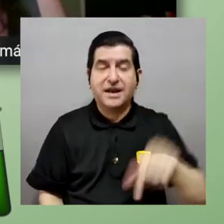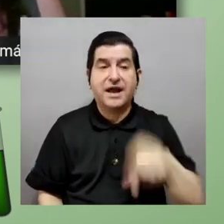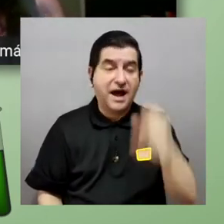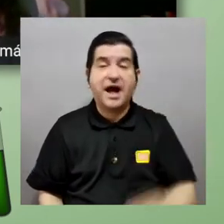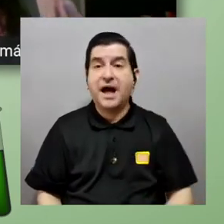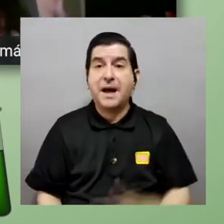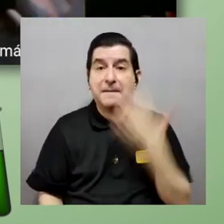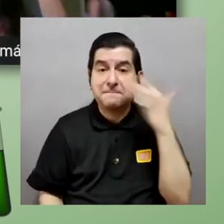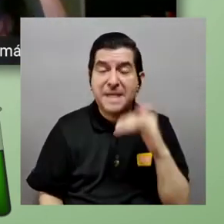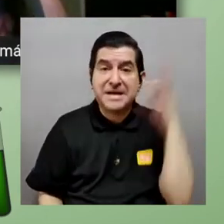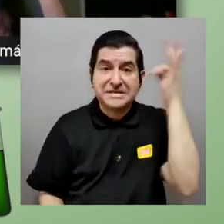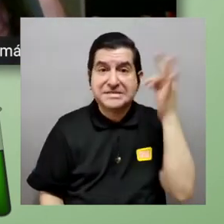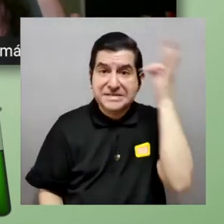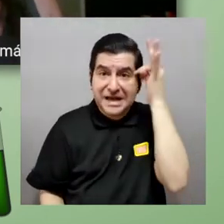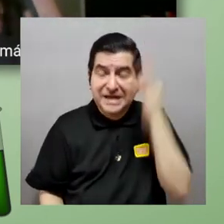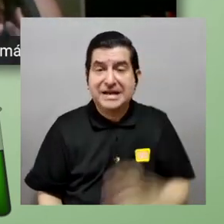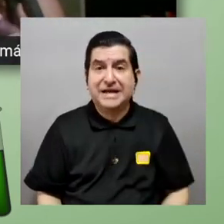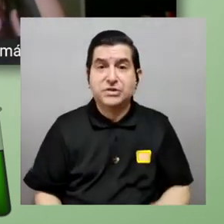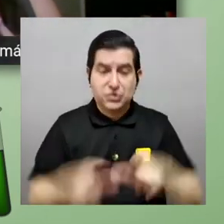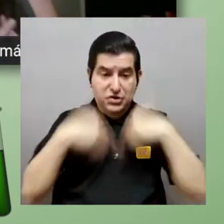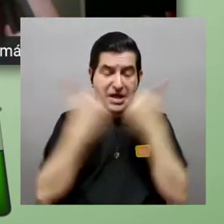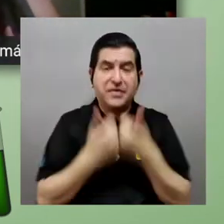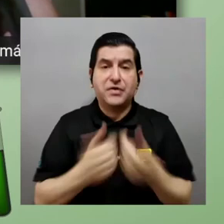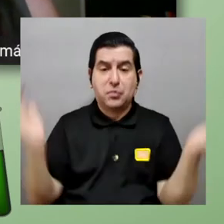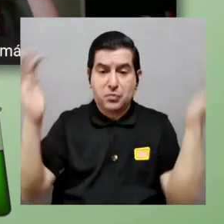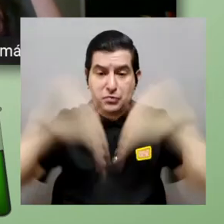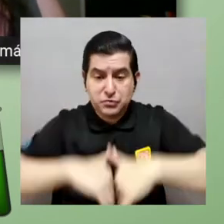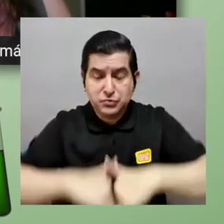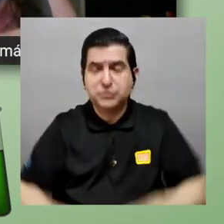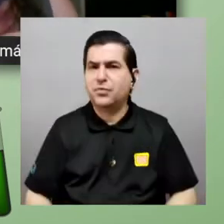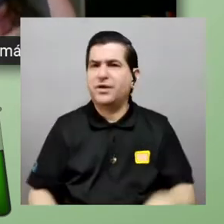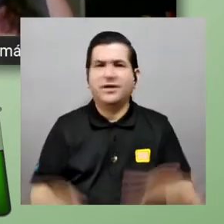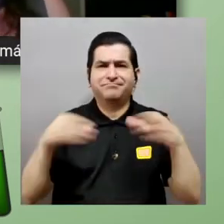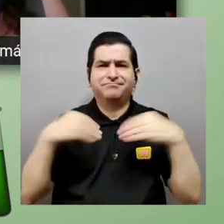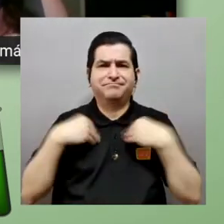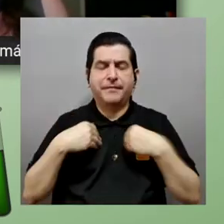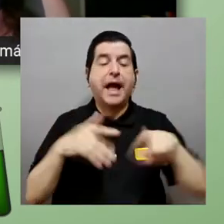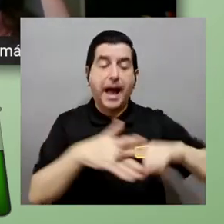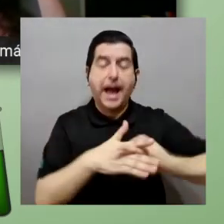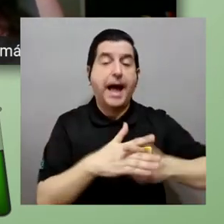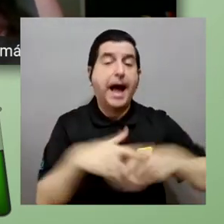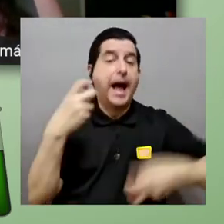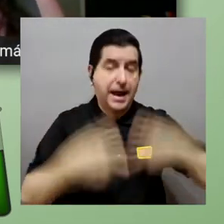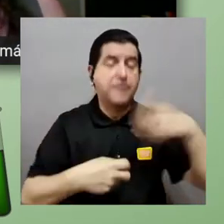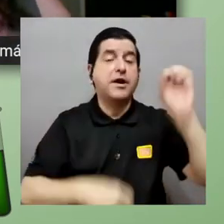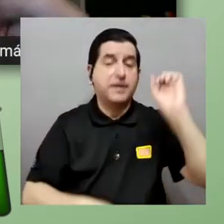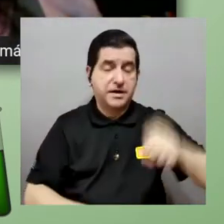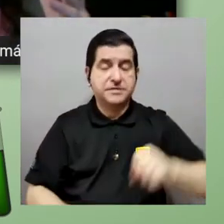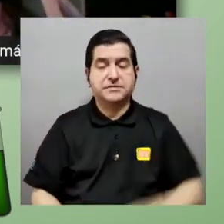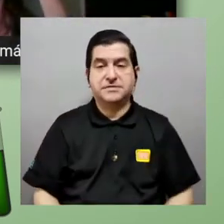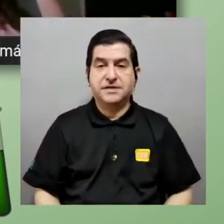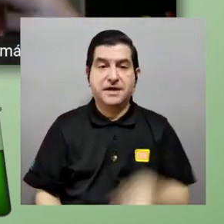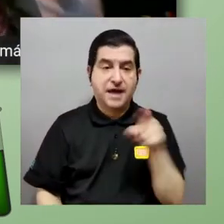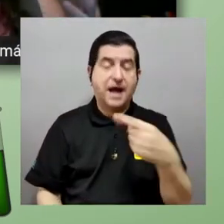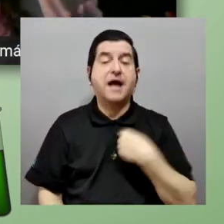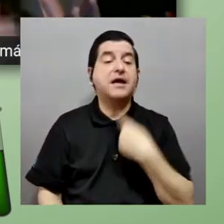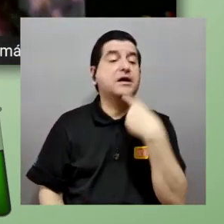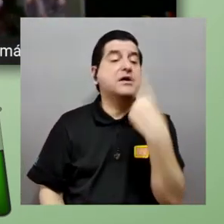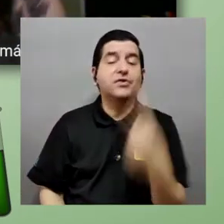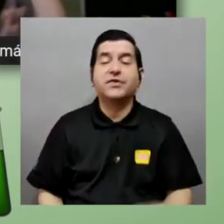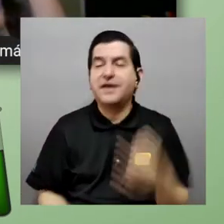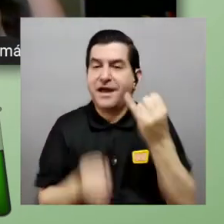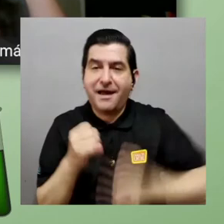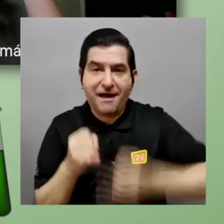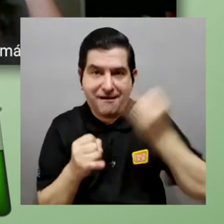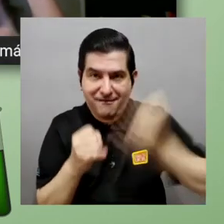podemos aceptar una teoría matemática que tenga inconsistencias entonces si hubo una si se si se arregló el problema lo que hicieron fue y ahí es